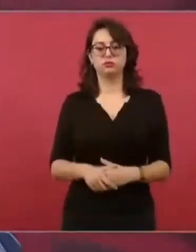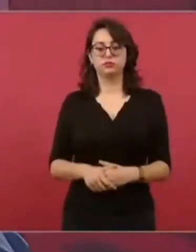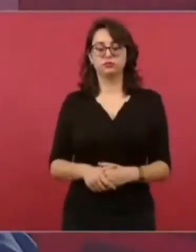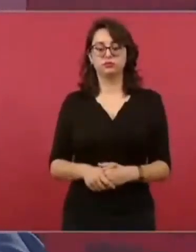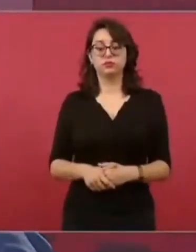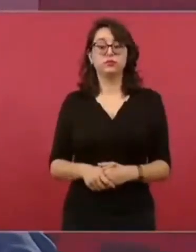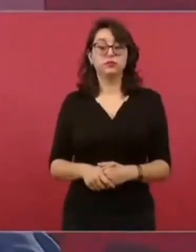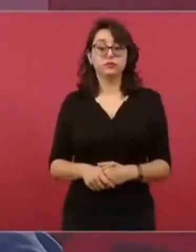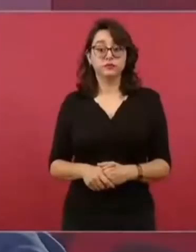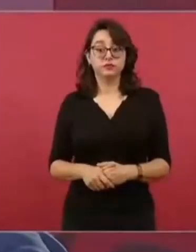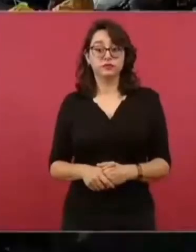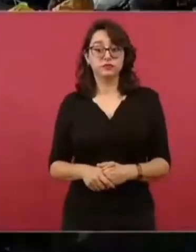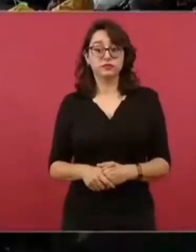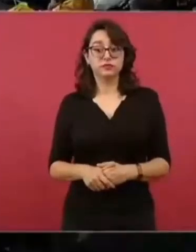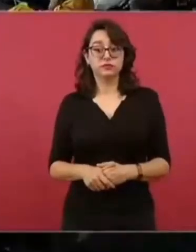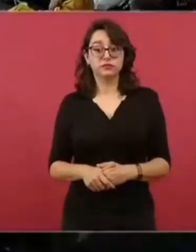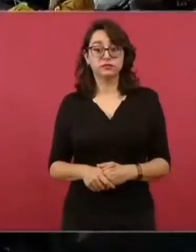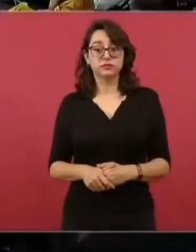¿Dónde?